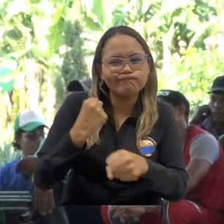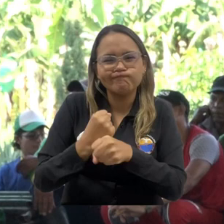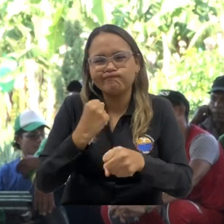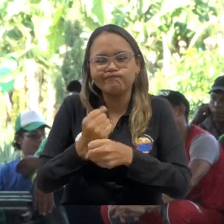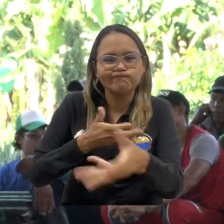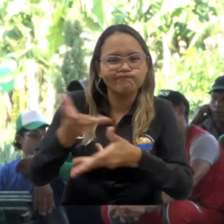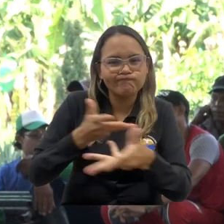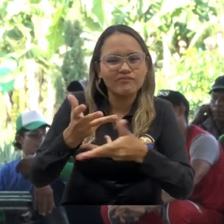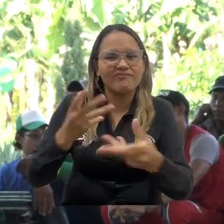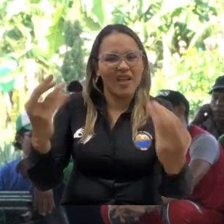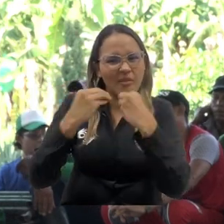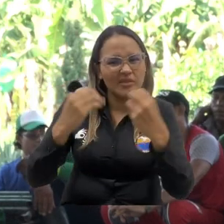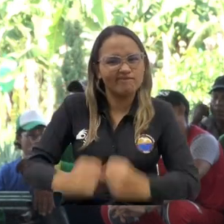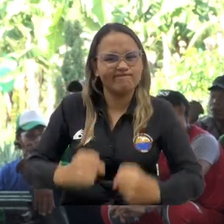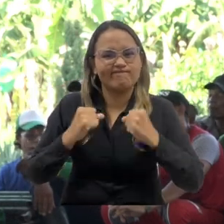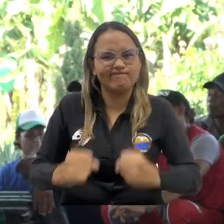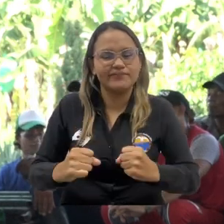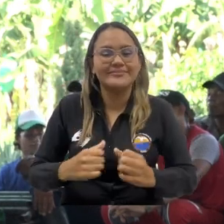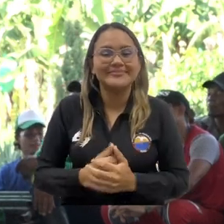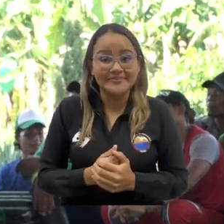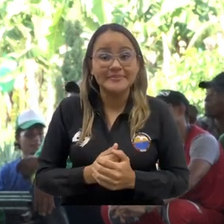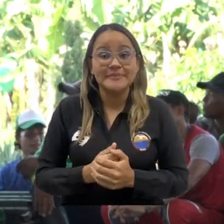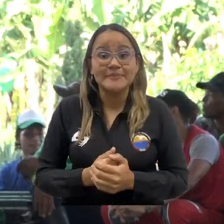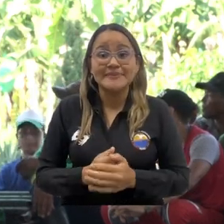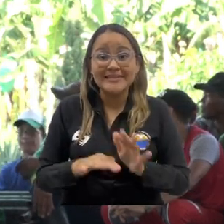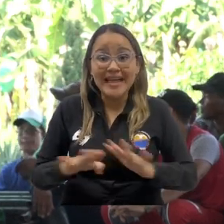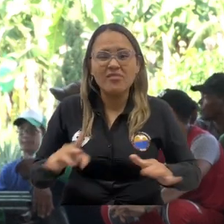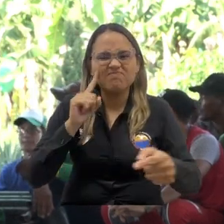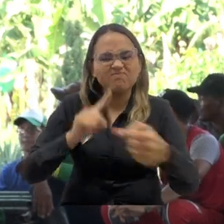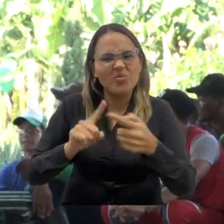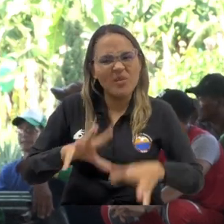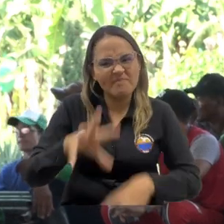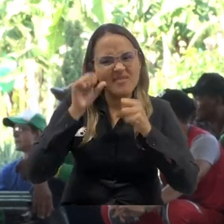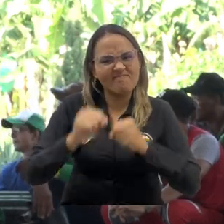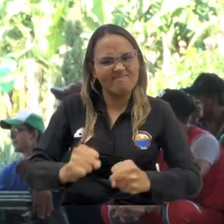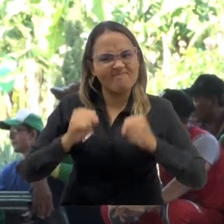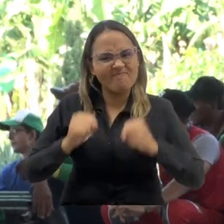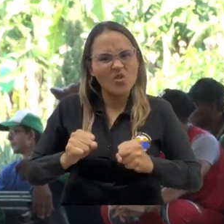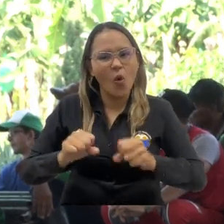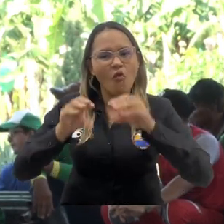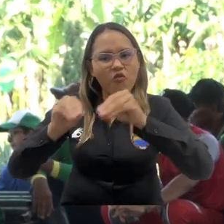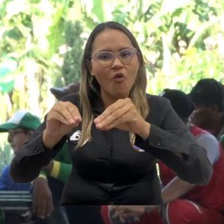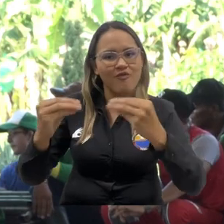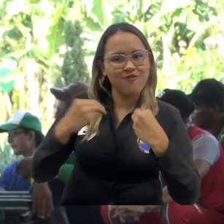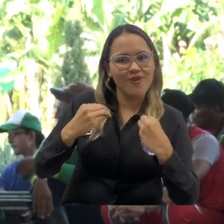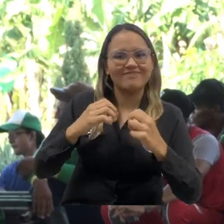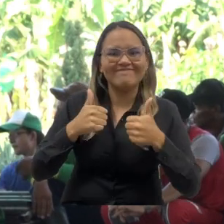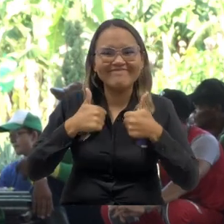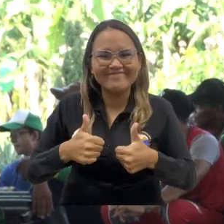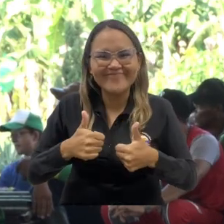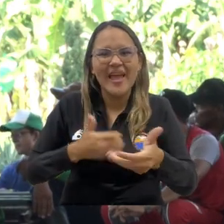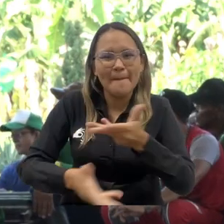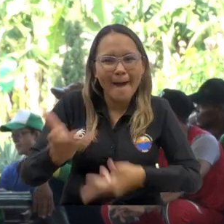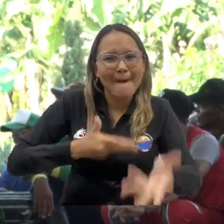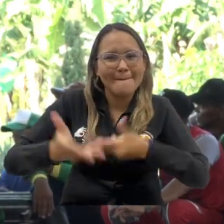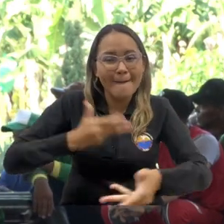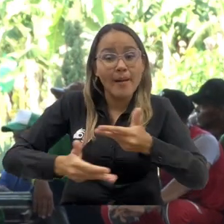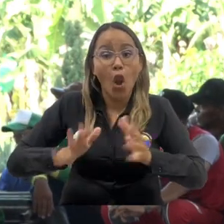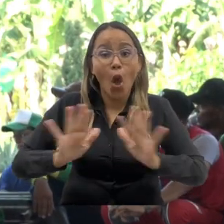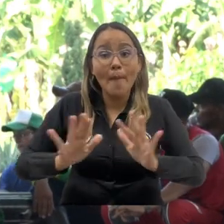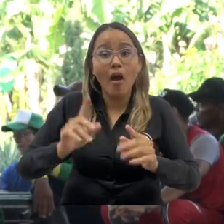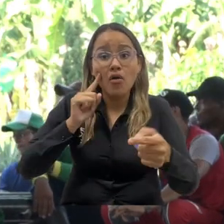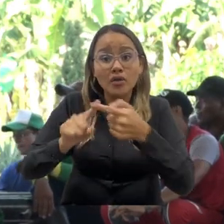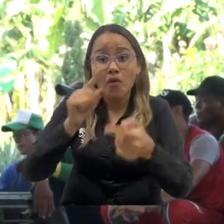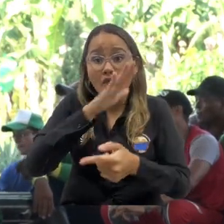conjunto, desde capacitaciones, desde formaciones, desde ese aprendizaje formador de formadores,